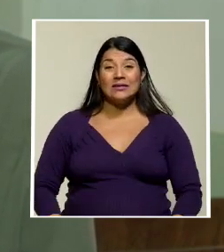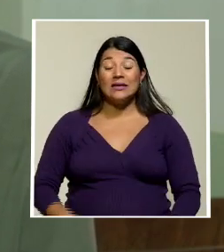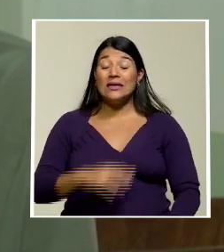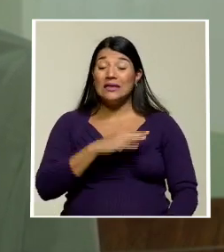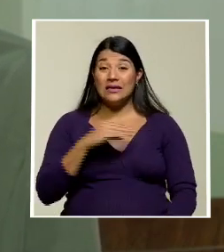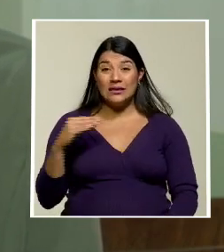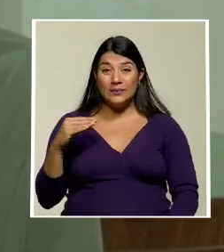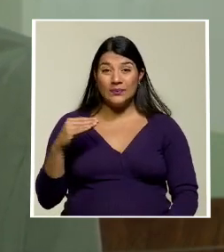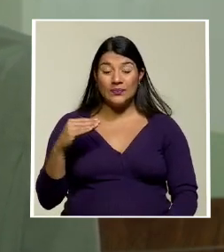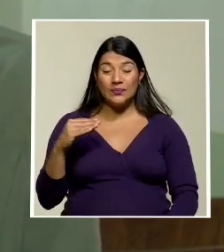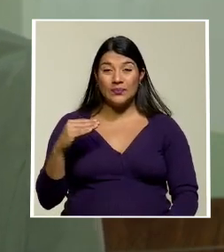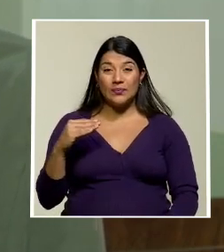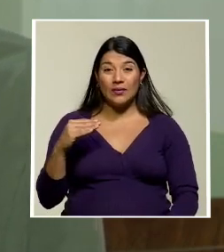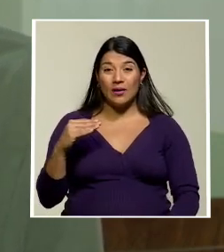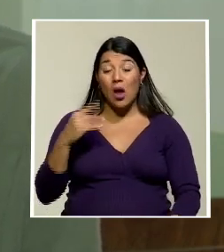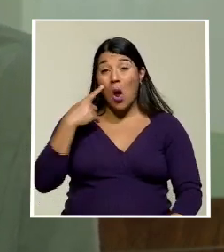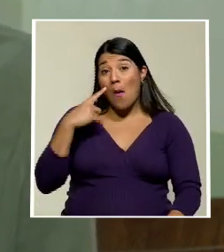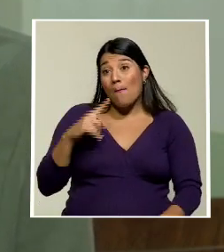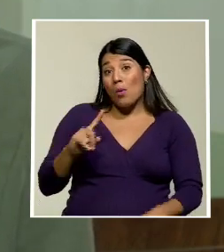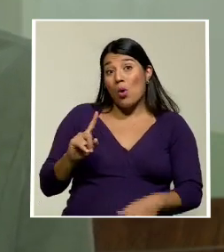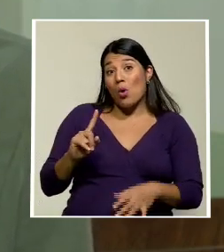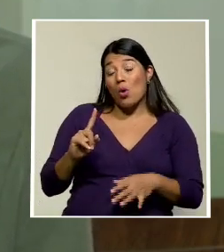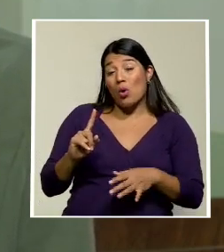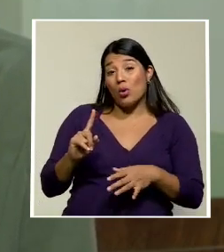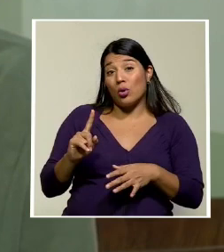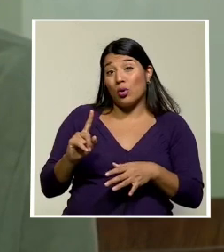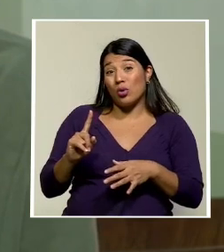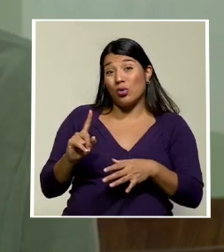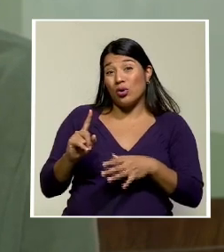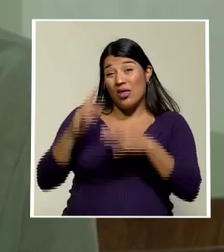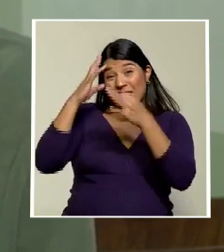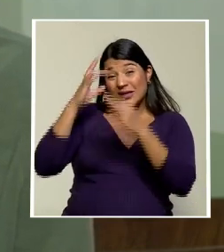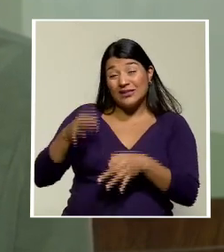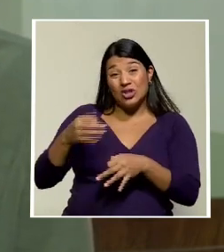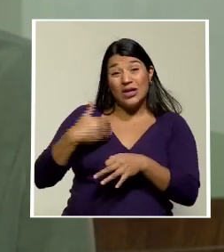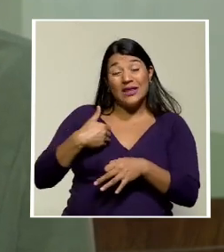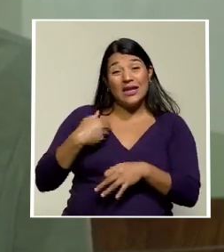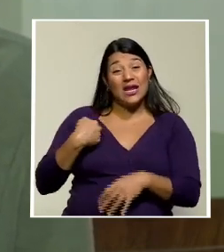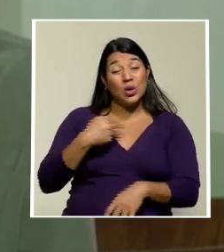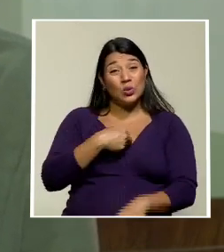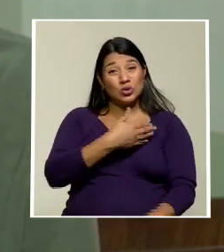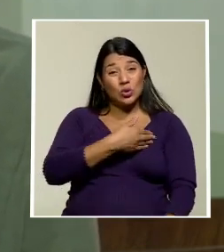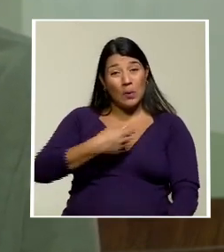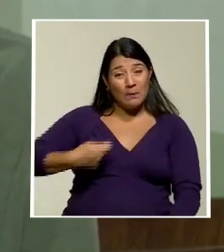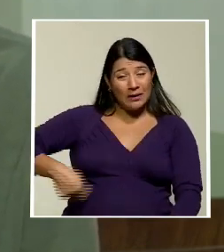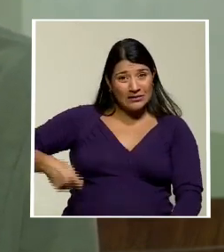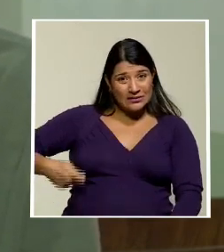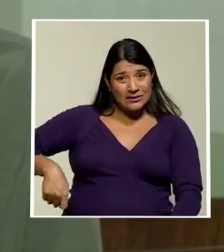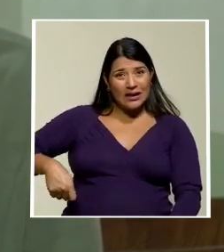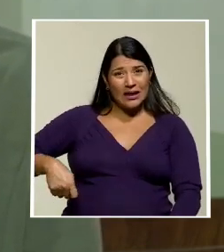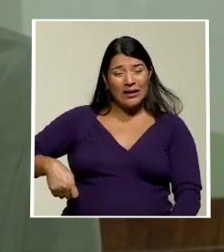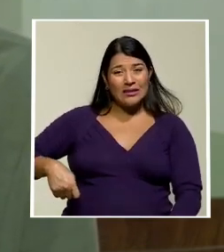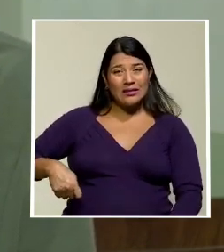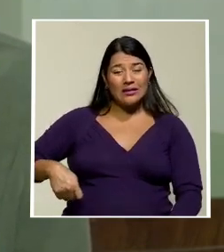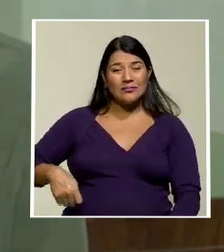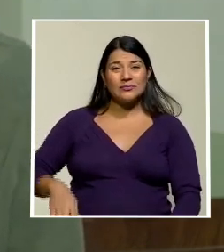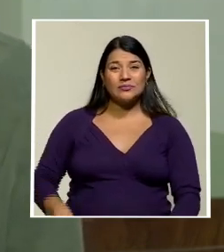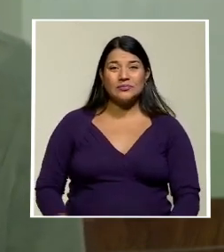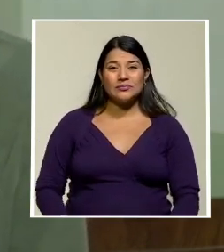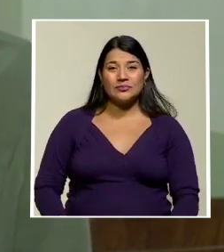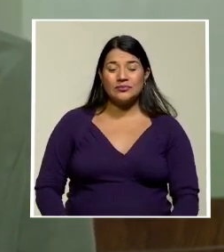por causa de nuestro presidente que la mataron, será peor ahora.